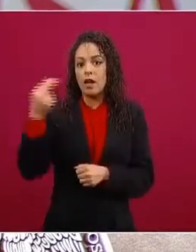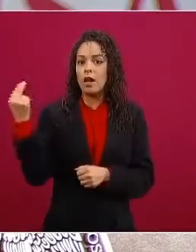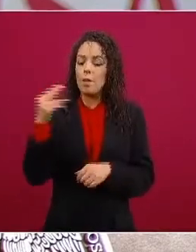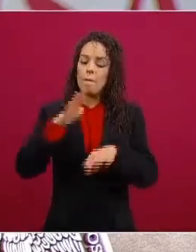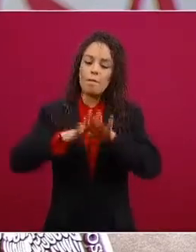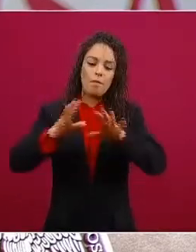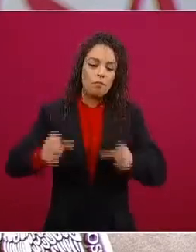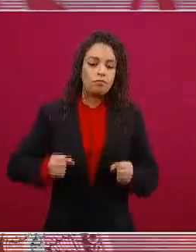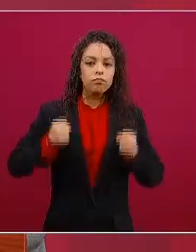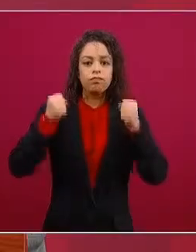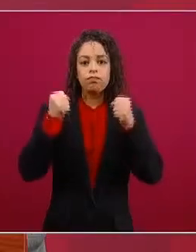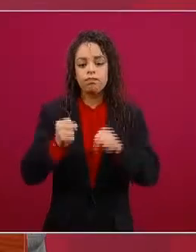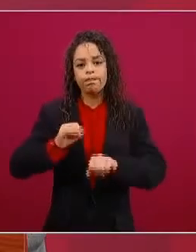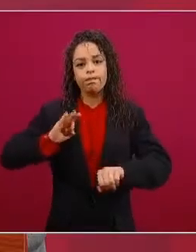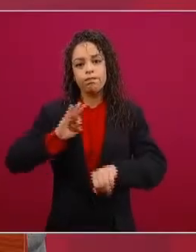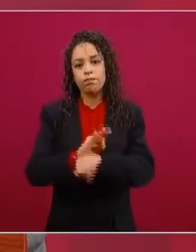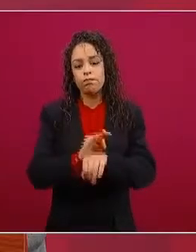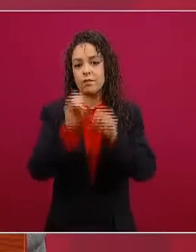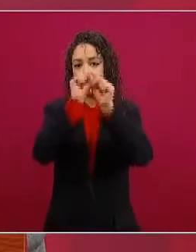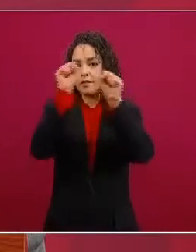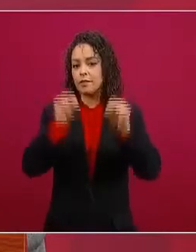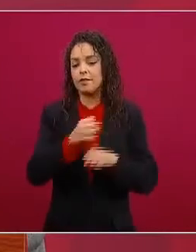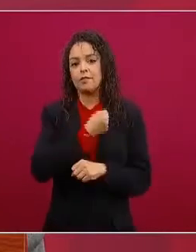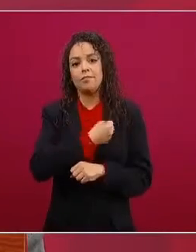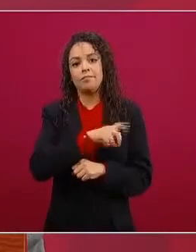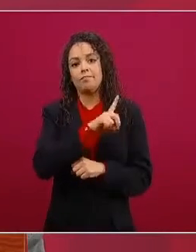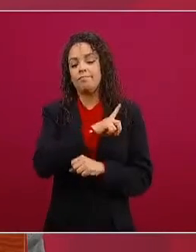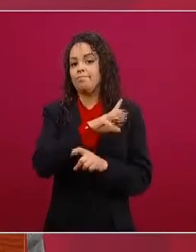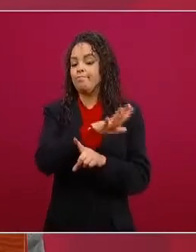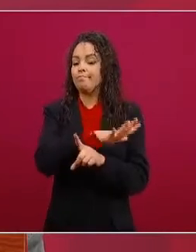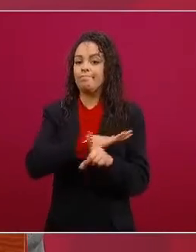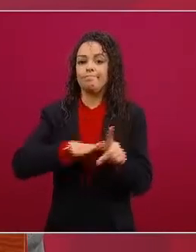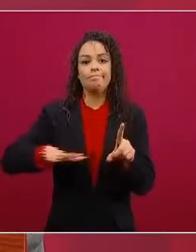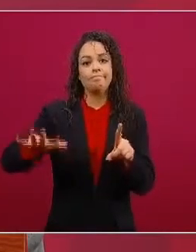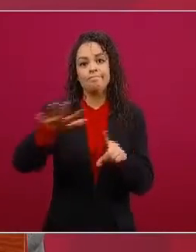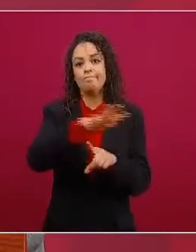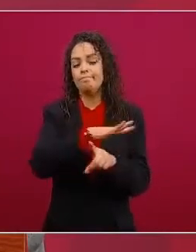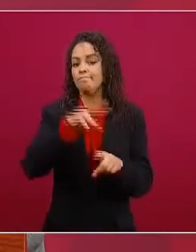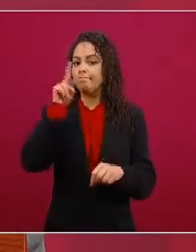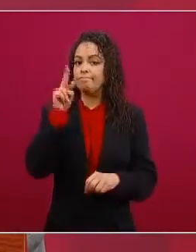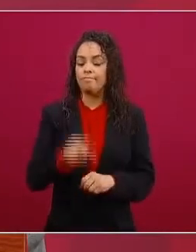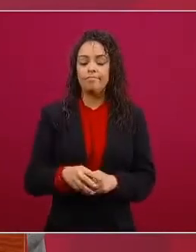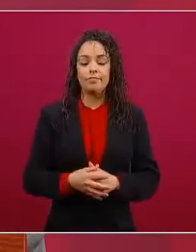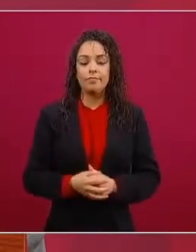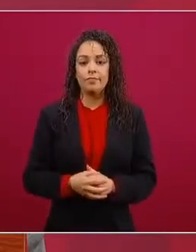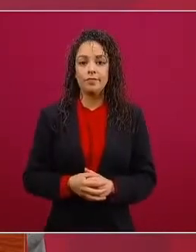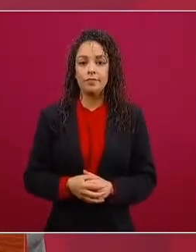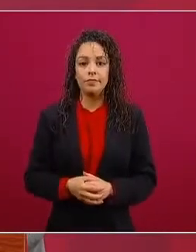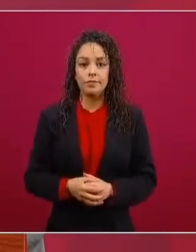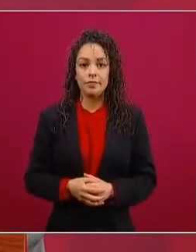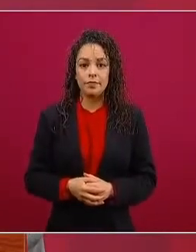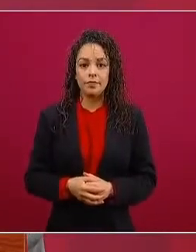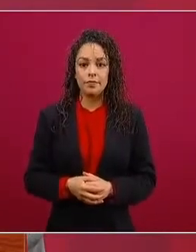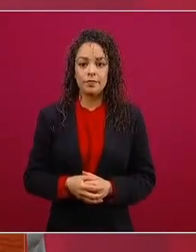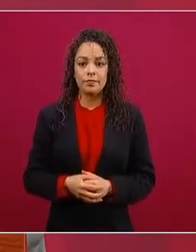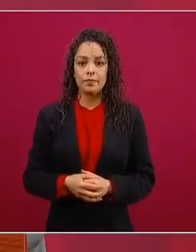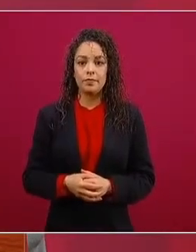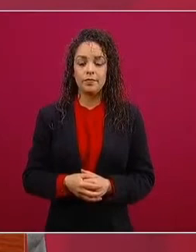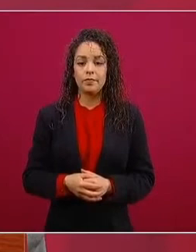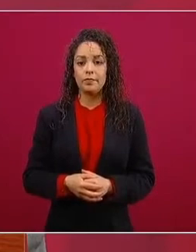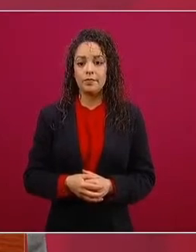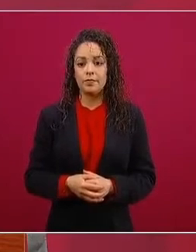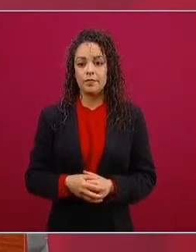pública no apostar a privatizar